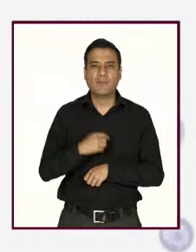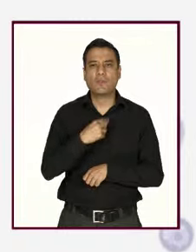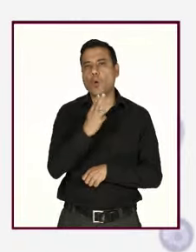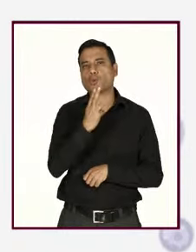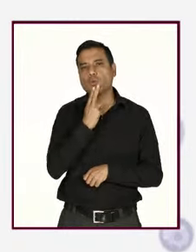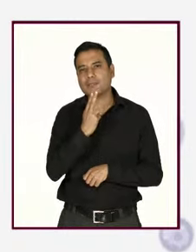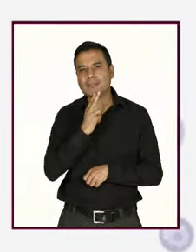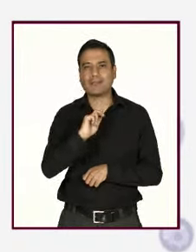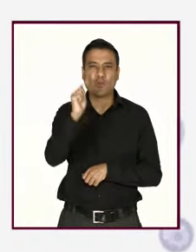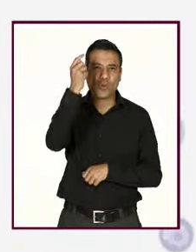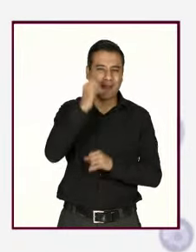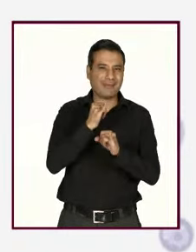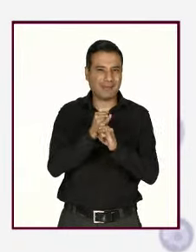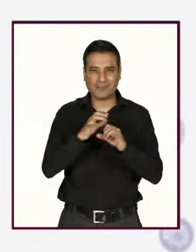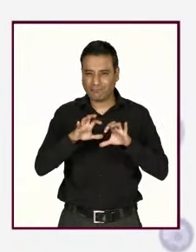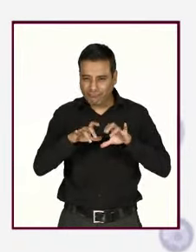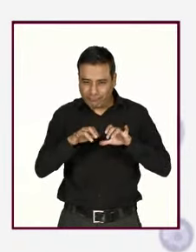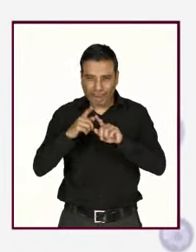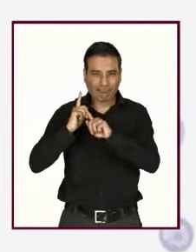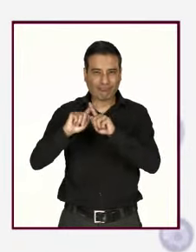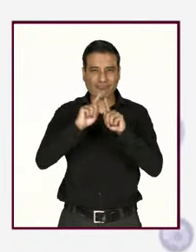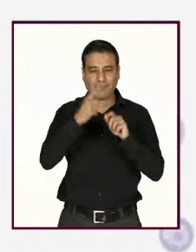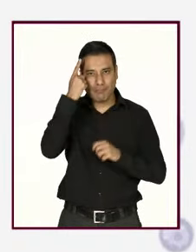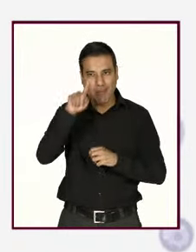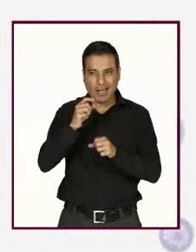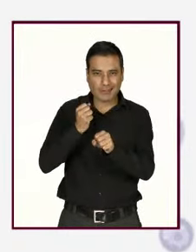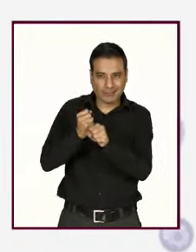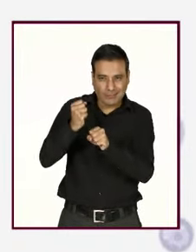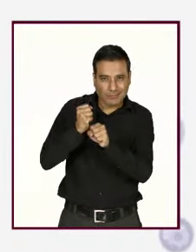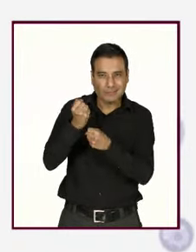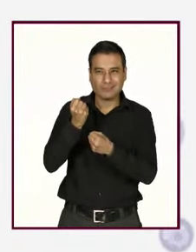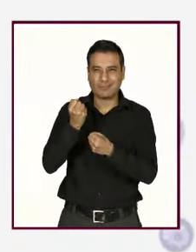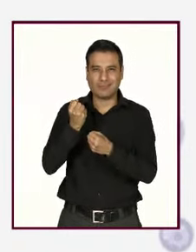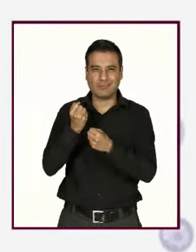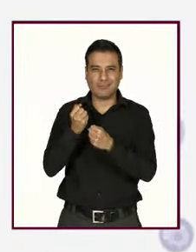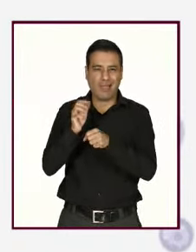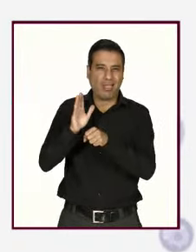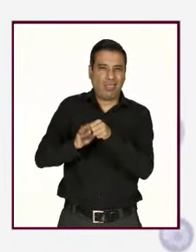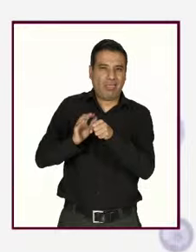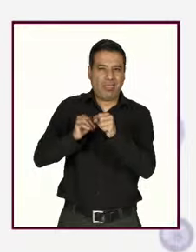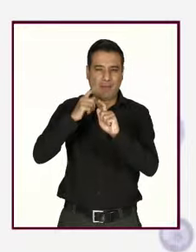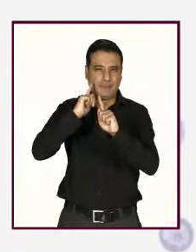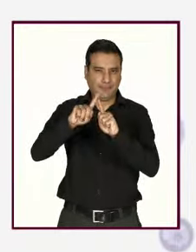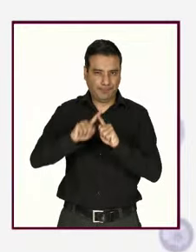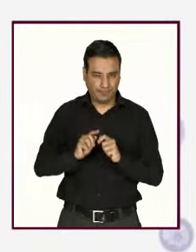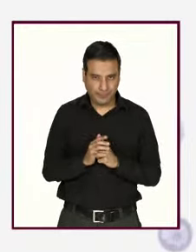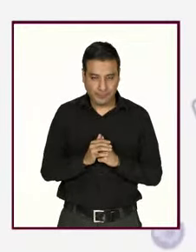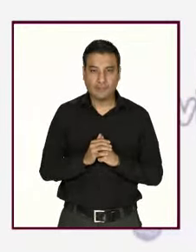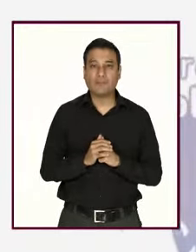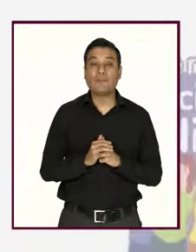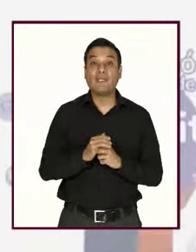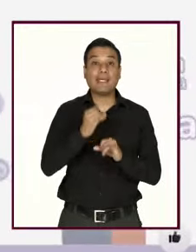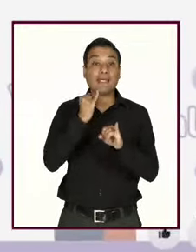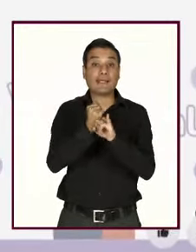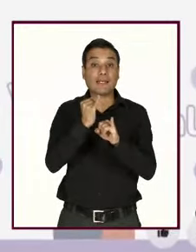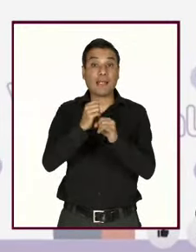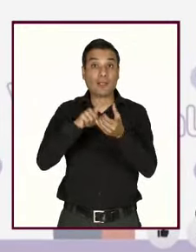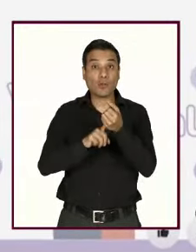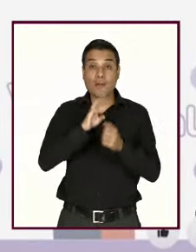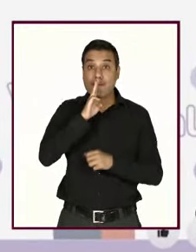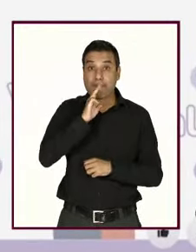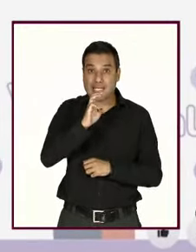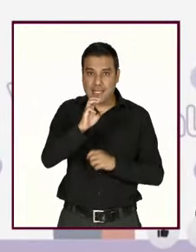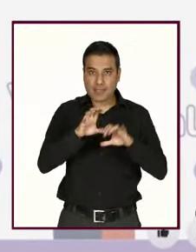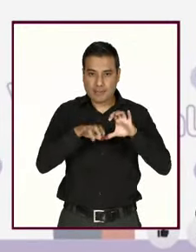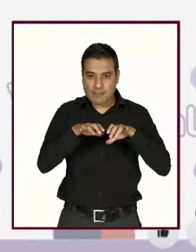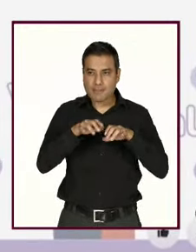tecnológicos haciendo mal uso de estas para violentar, para acosar, etcétera. Todos los mensajes en medios digitales que agreden a